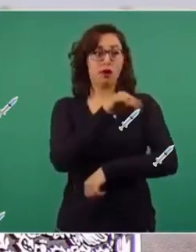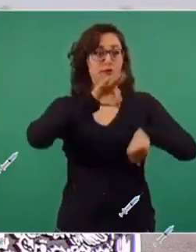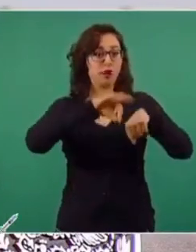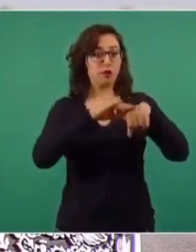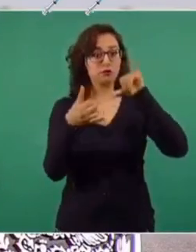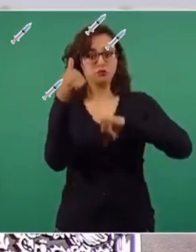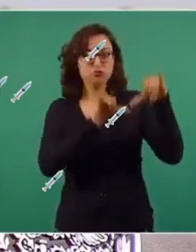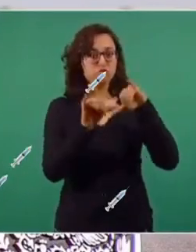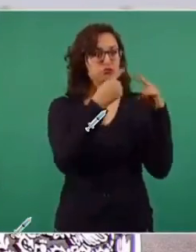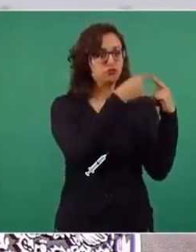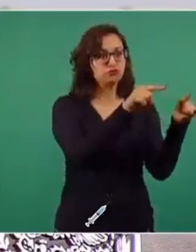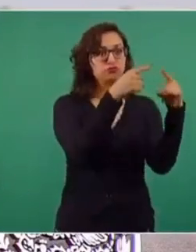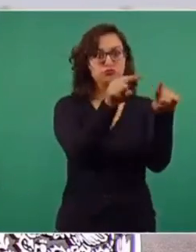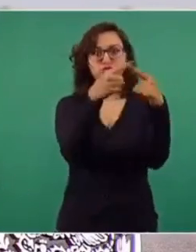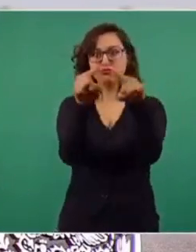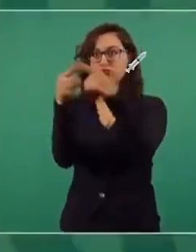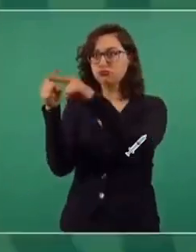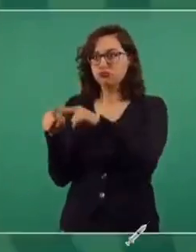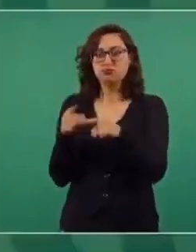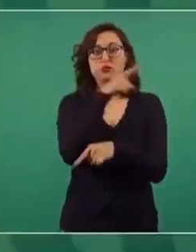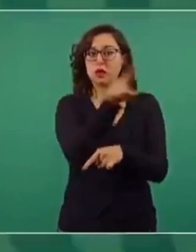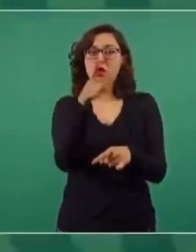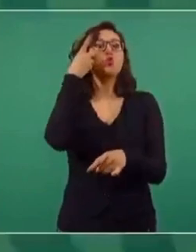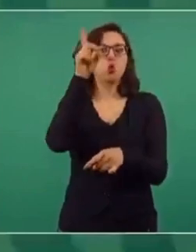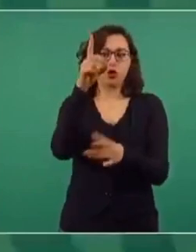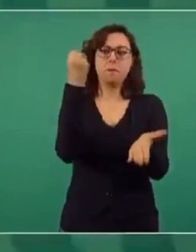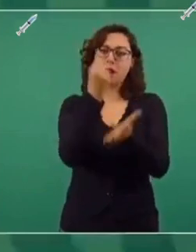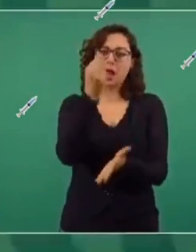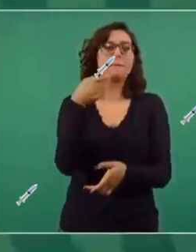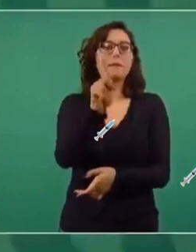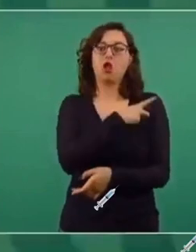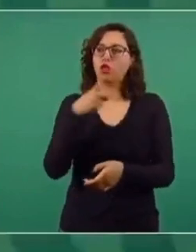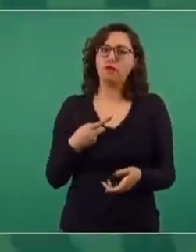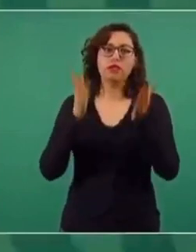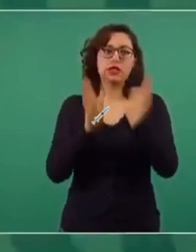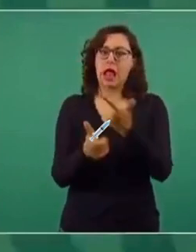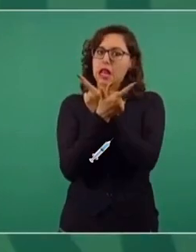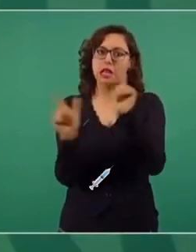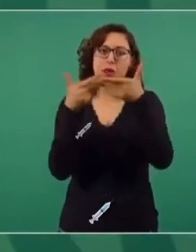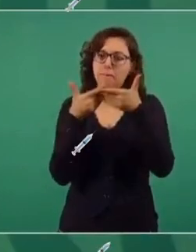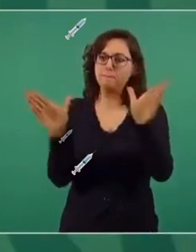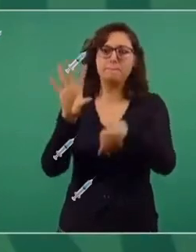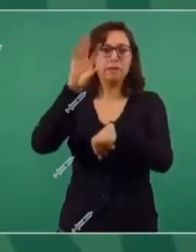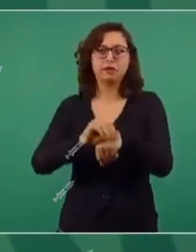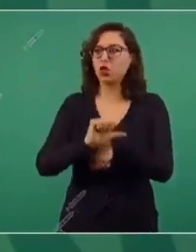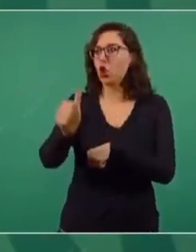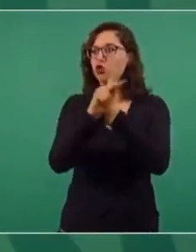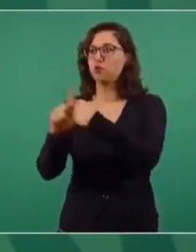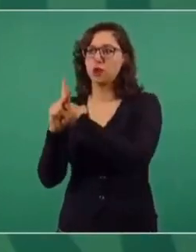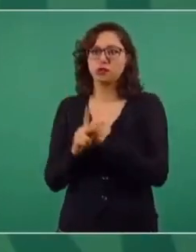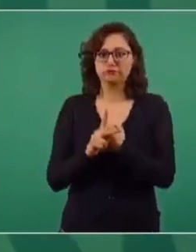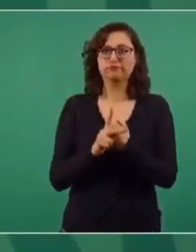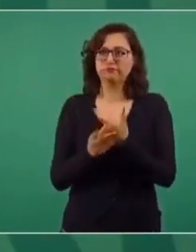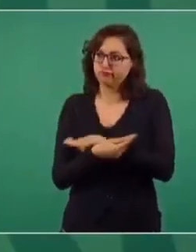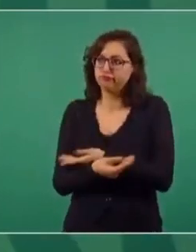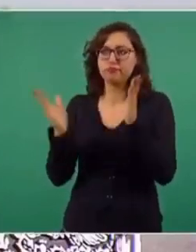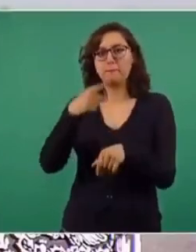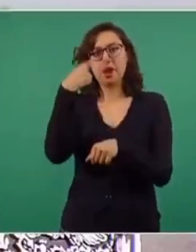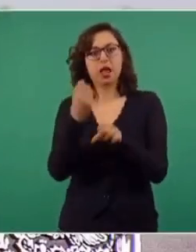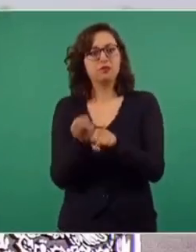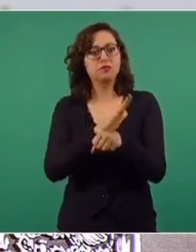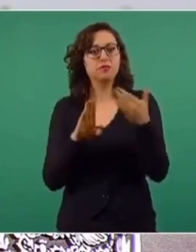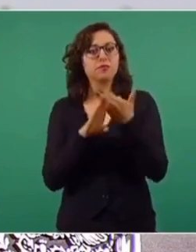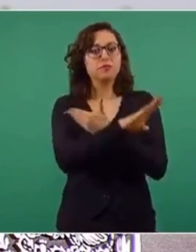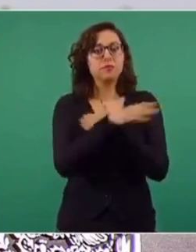que están produciendo y seguirán produciendo las vacunas contra el COVID-19. También considero indispensable que se fortalezca el